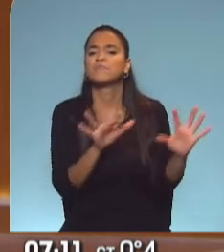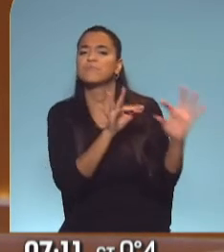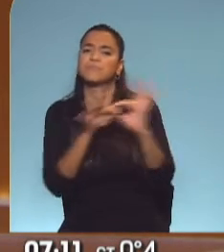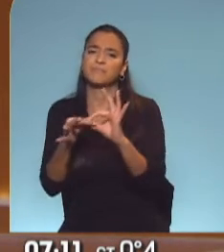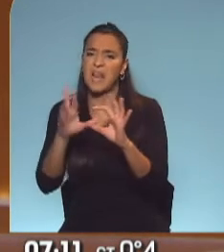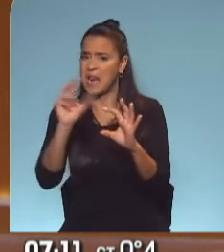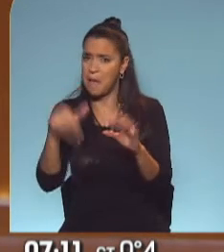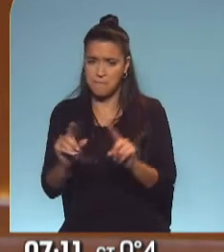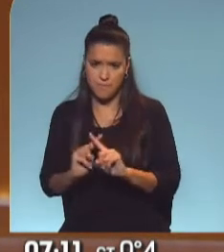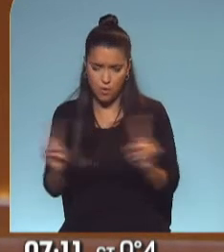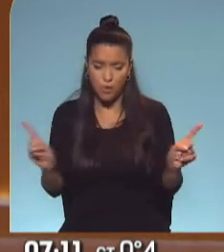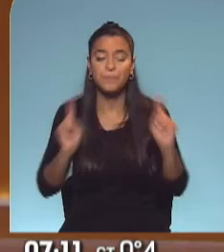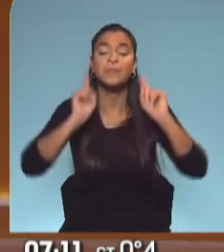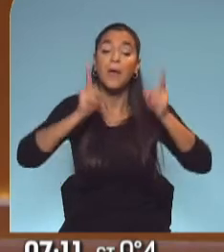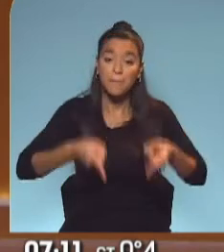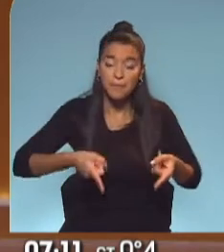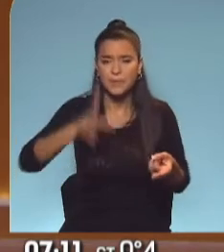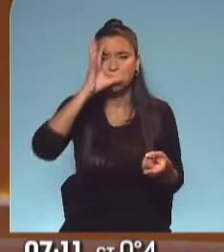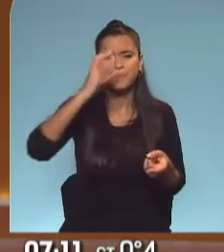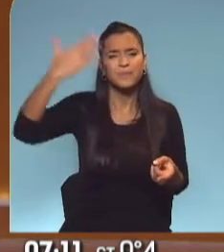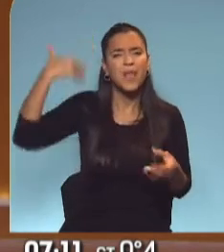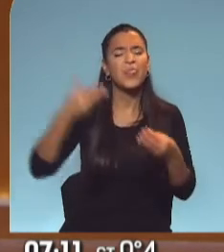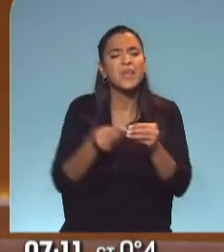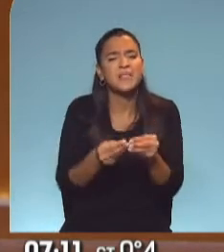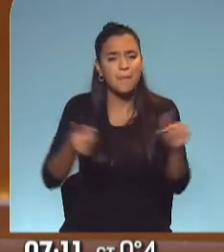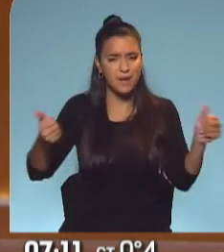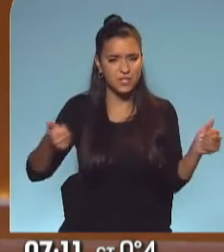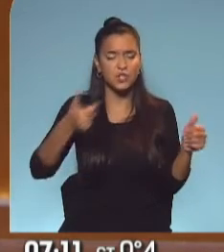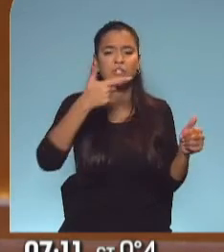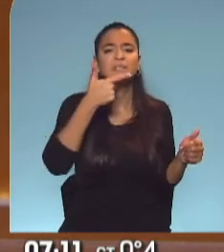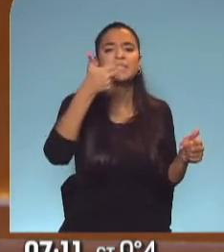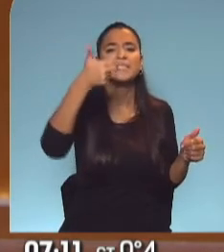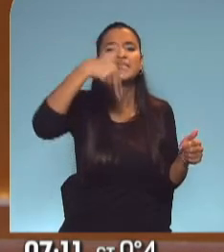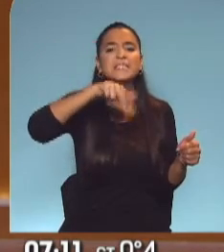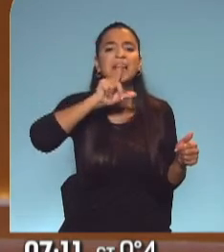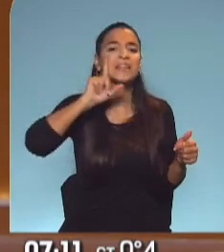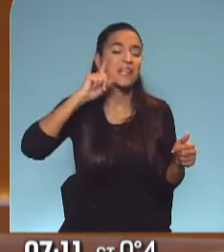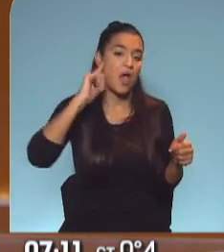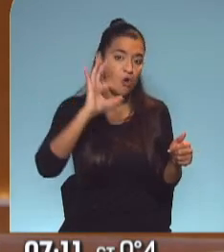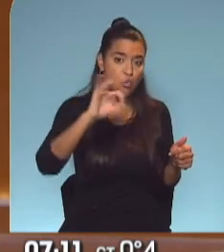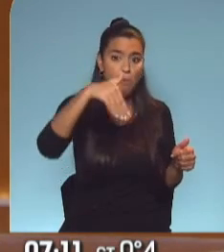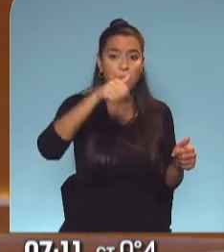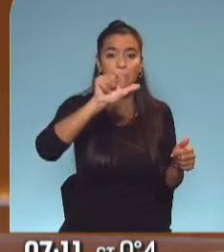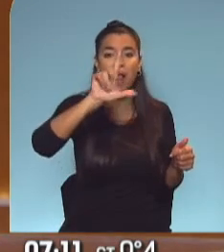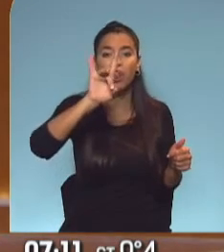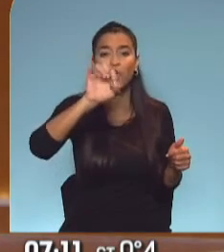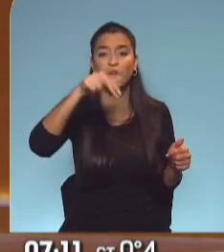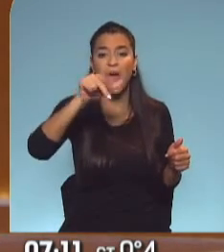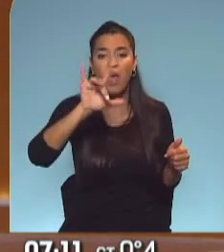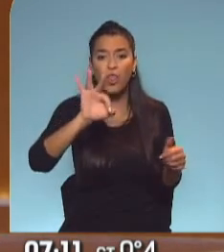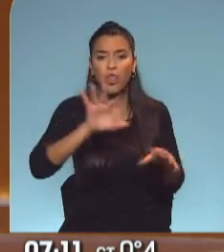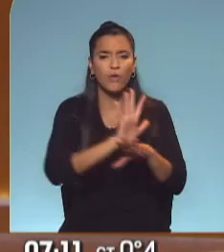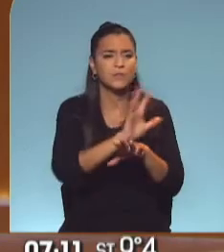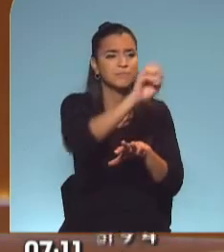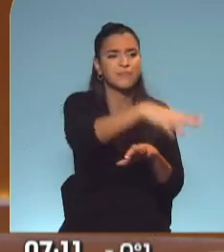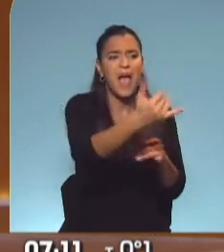RAM. Pero además, recordarás que cuando desapareció Santiago Maldonado, hubo una aversión, cuando Santiago Maldonado lo hacían aparecer